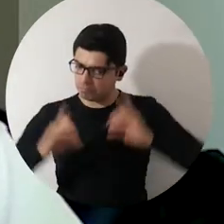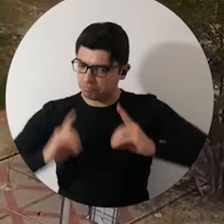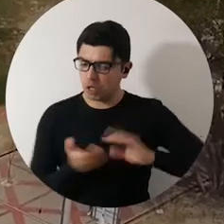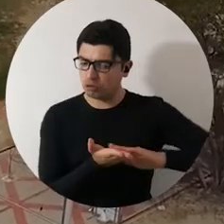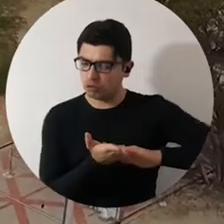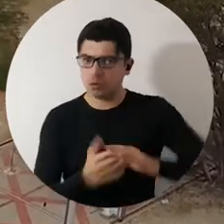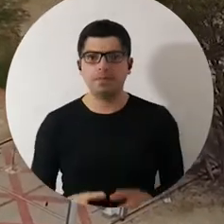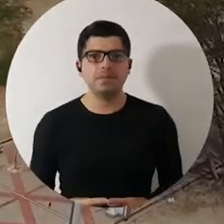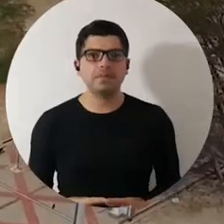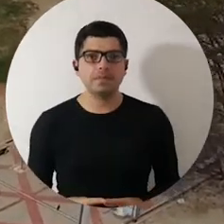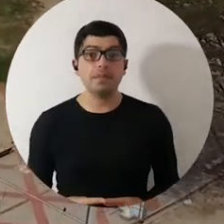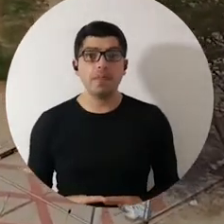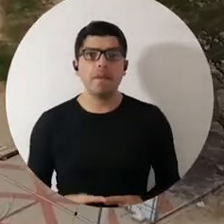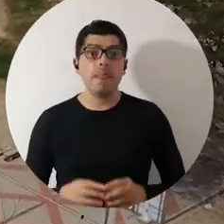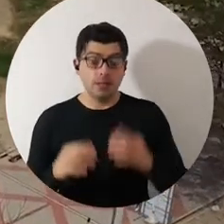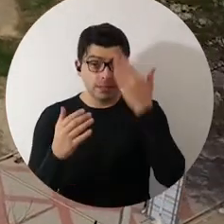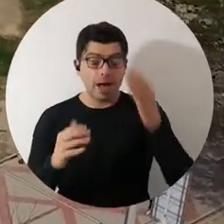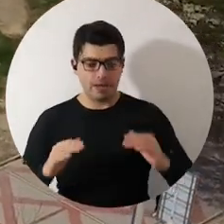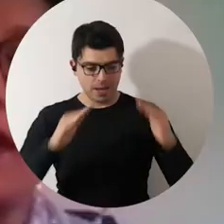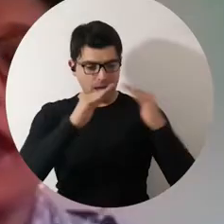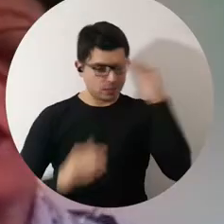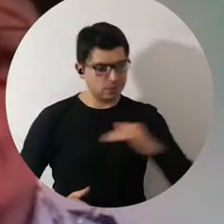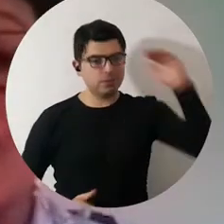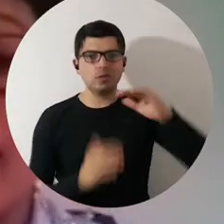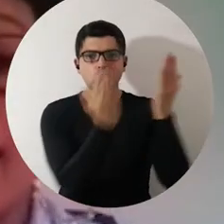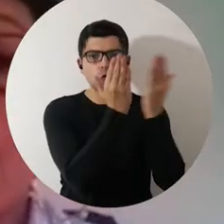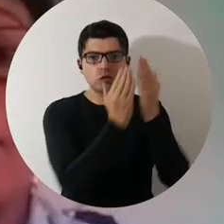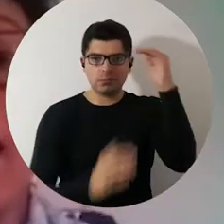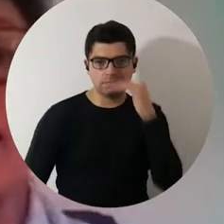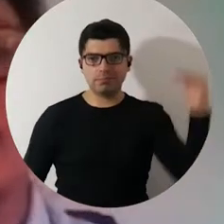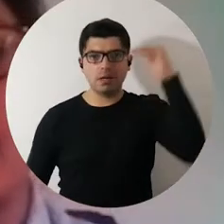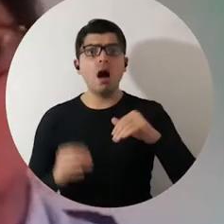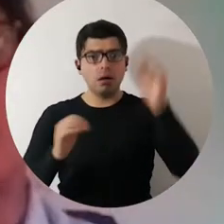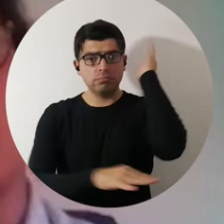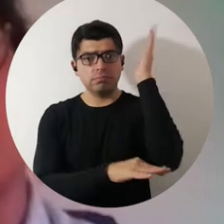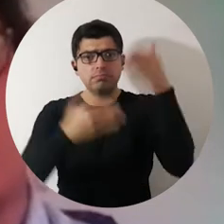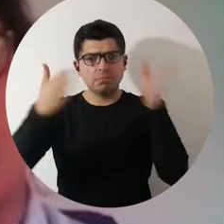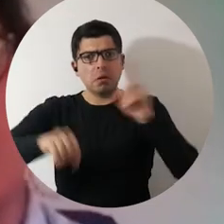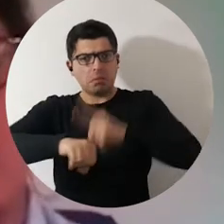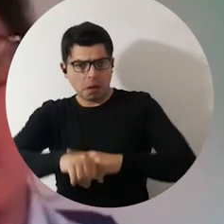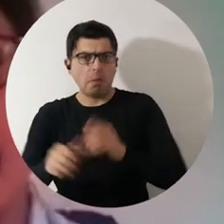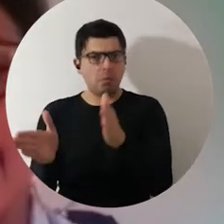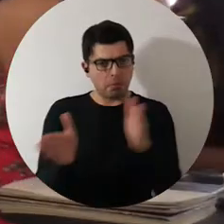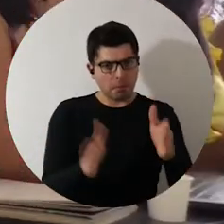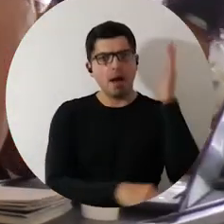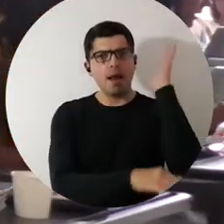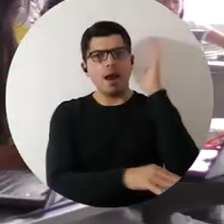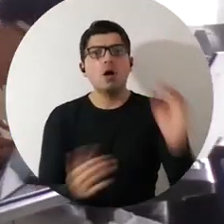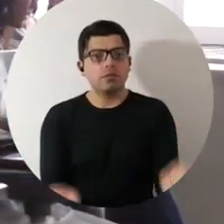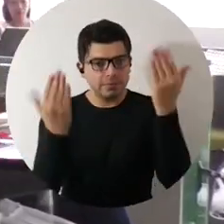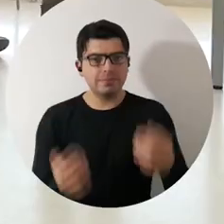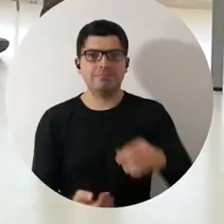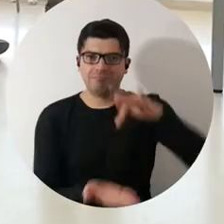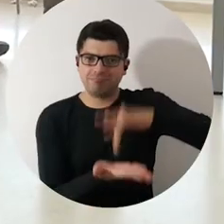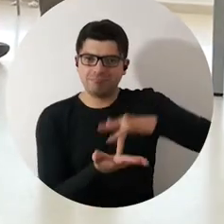solución. Esta Casa de Estudios Superiores desarrolla periódicamente la Cátedra Abierta con el fin de promover la participación